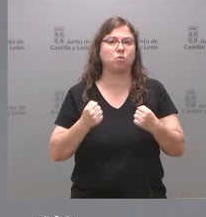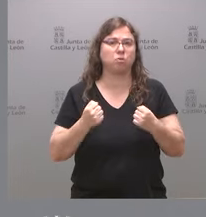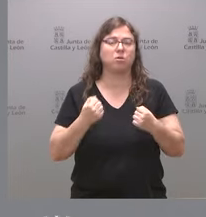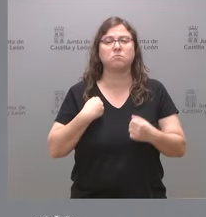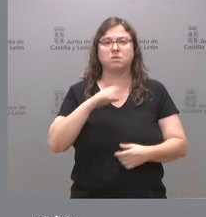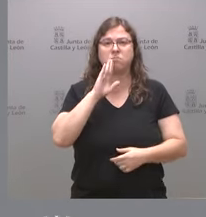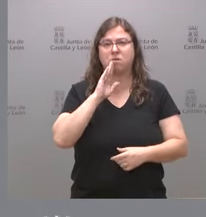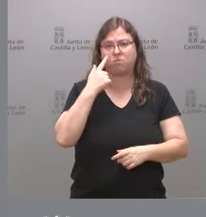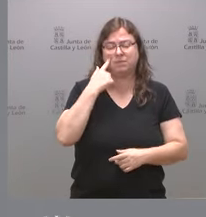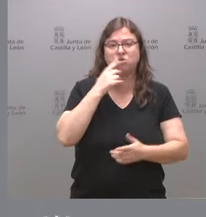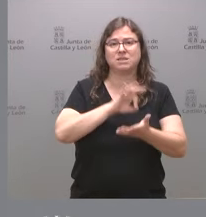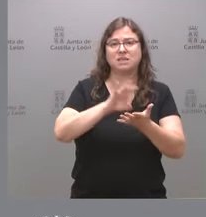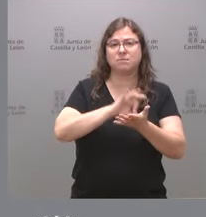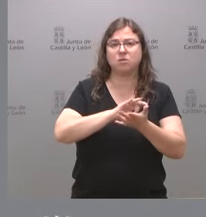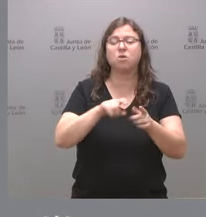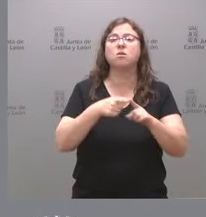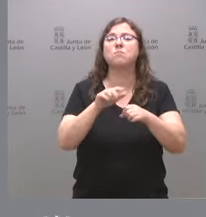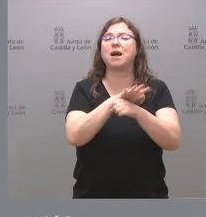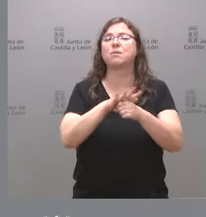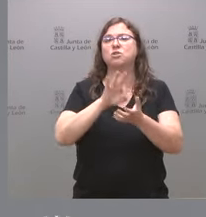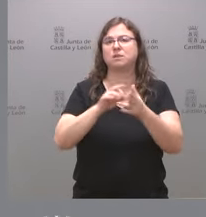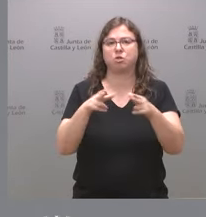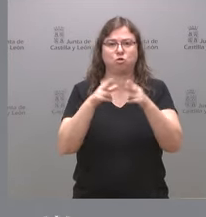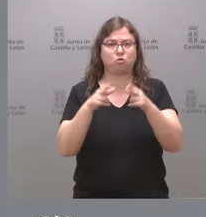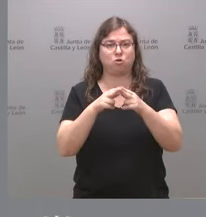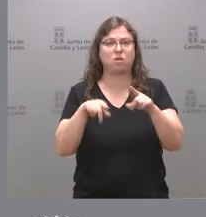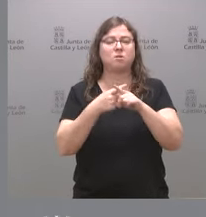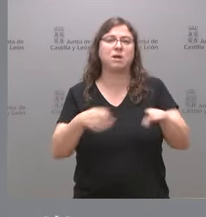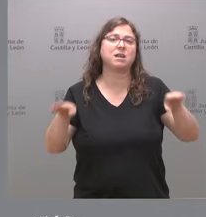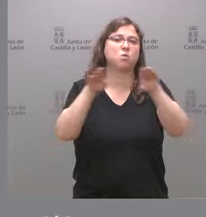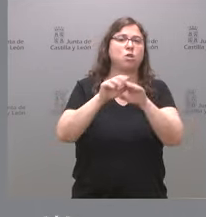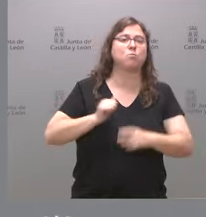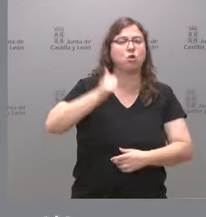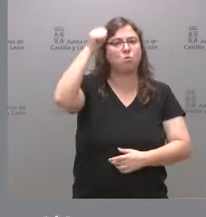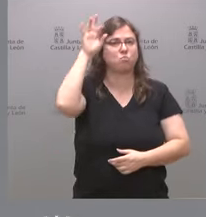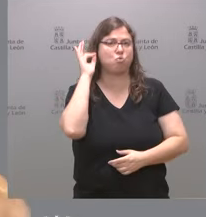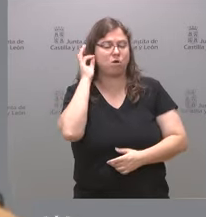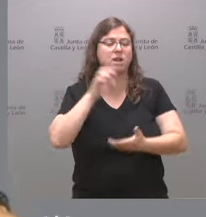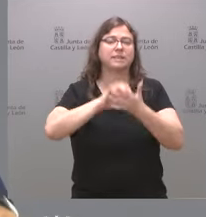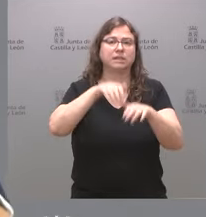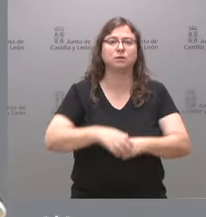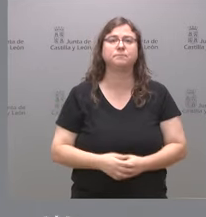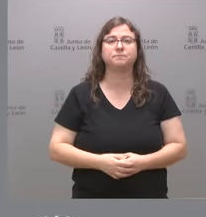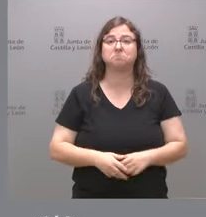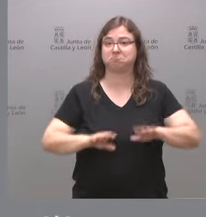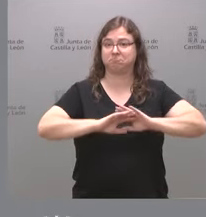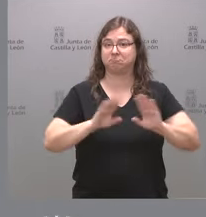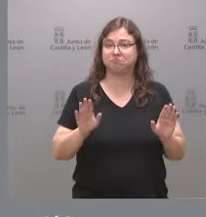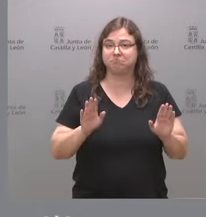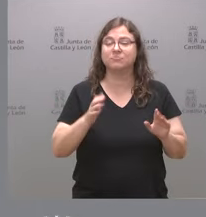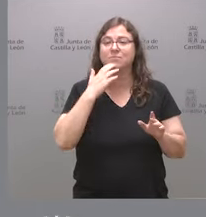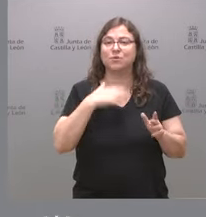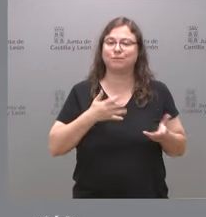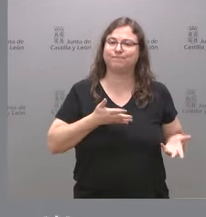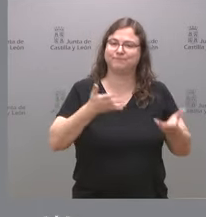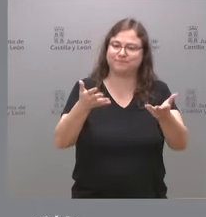hemos visto, para prestar estos servicios, y en el ámbito de los servicios sociales y de la igualdad de oportunidades entre mujeres y hombres en Castilla y León. Y, sin más, pues estoy